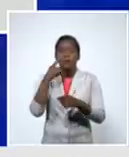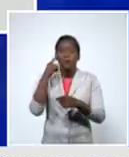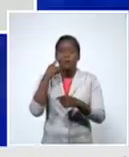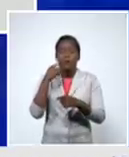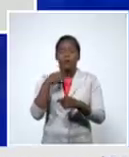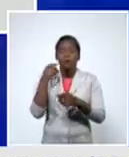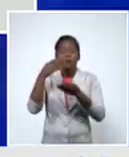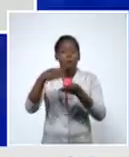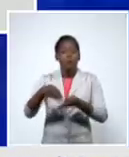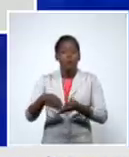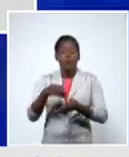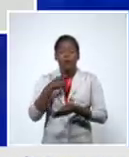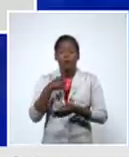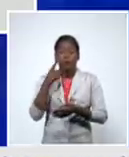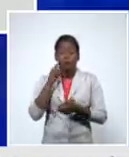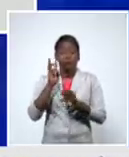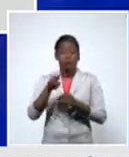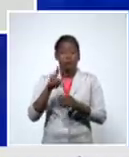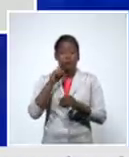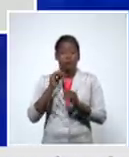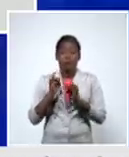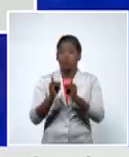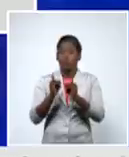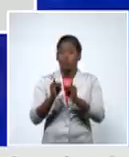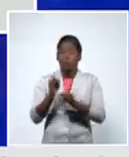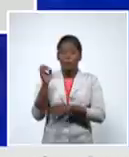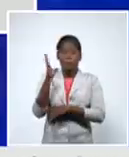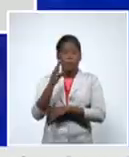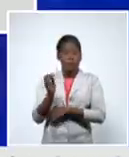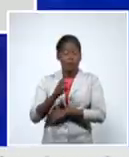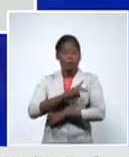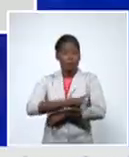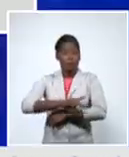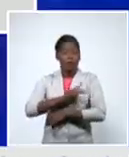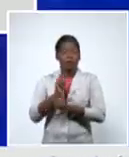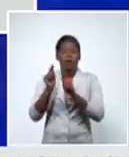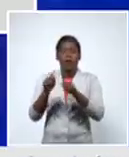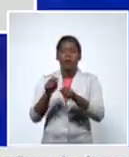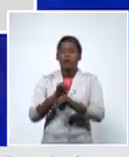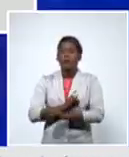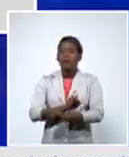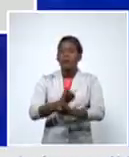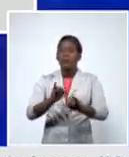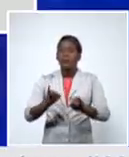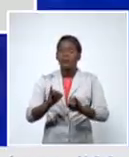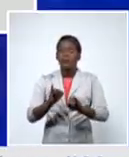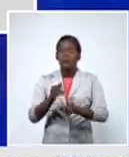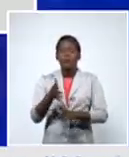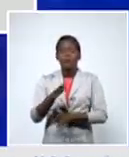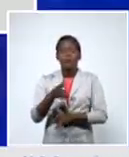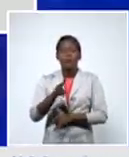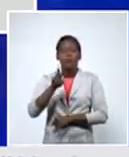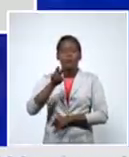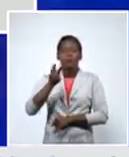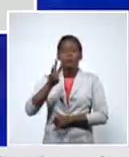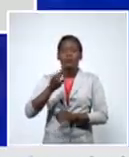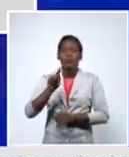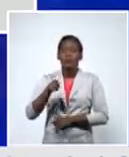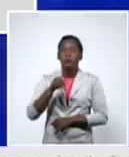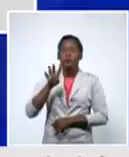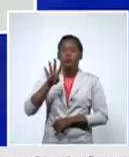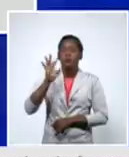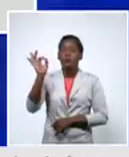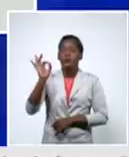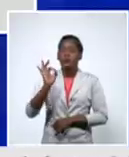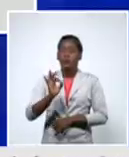las televisoras lo han estado transmitiendo en Brasil estamos hablando del 23,4%